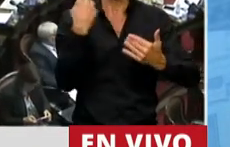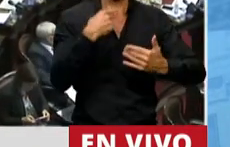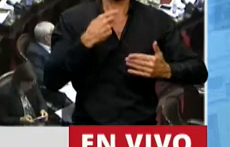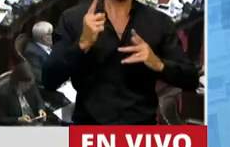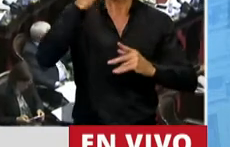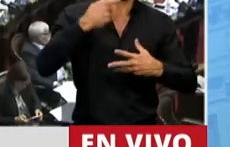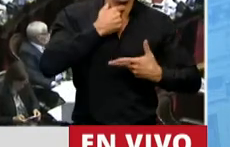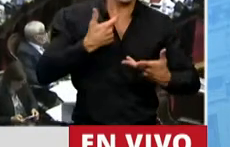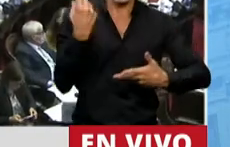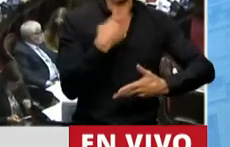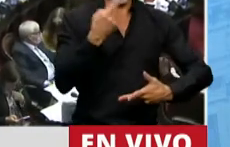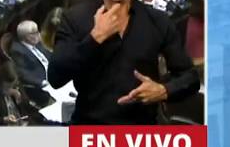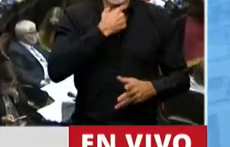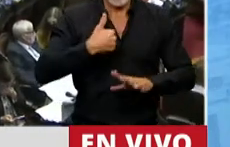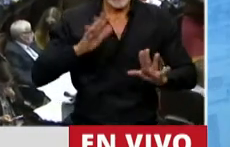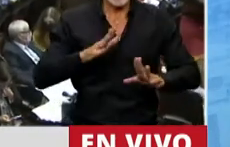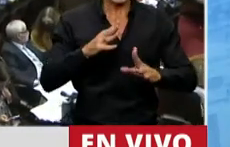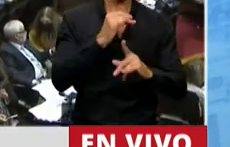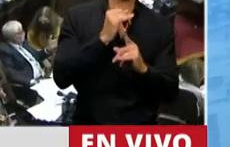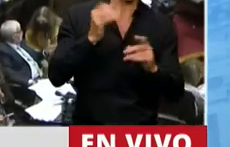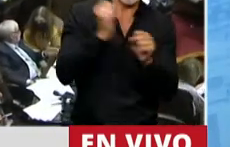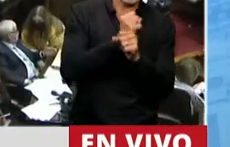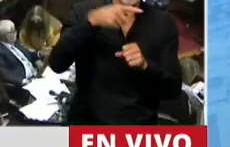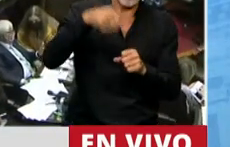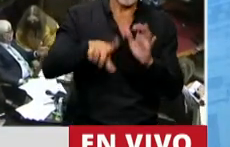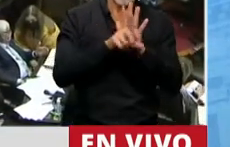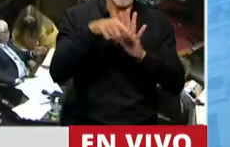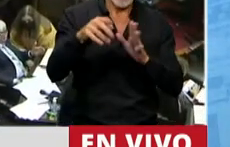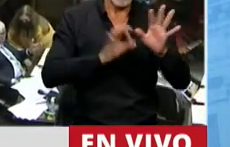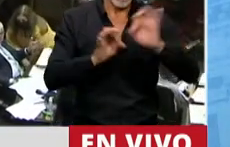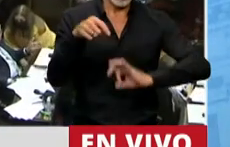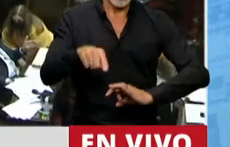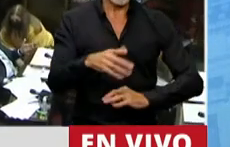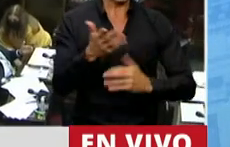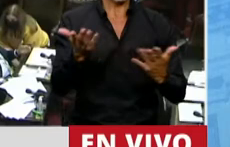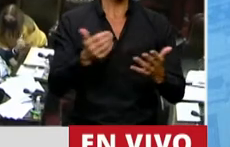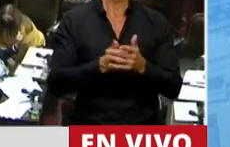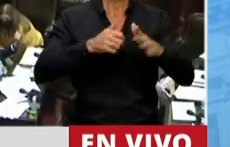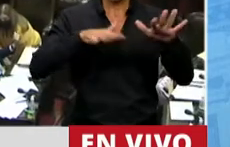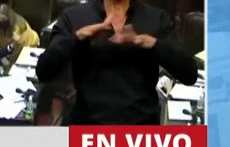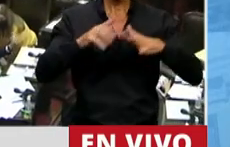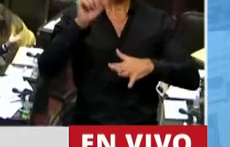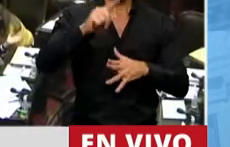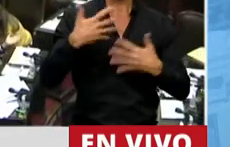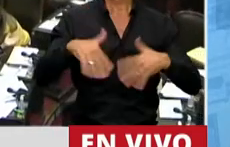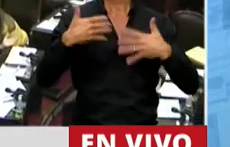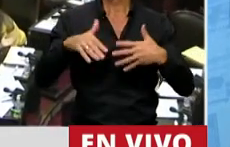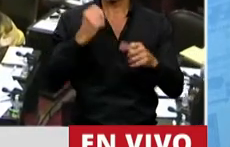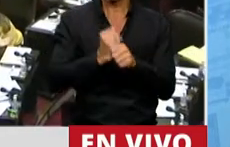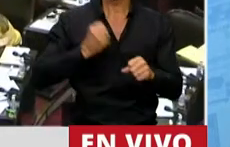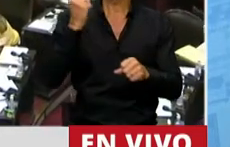y nosotras queremos, mejor dicho, a esta media sanción. En esa actividad enorme